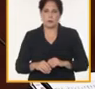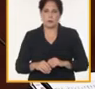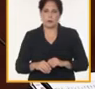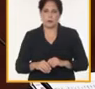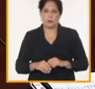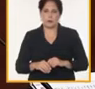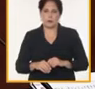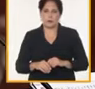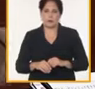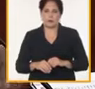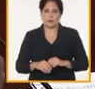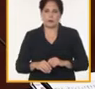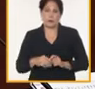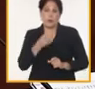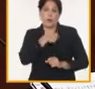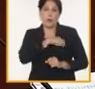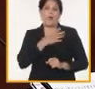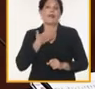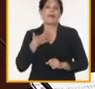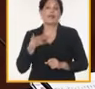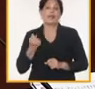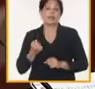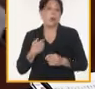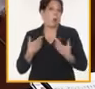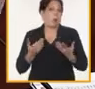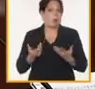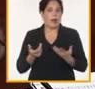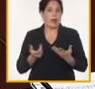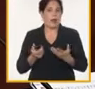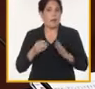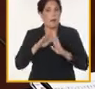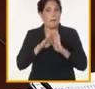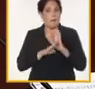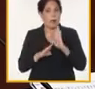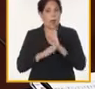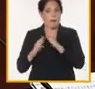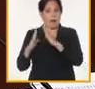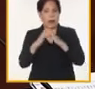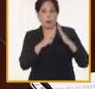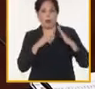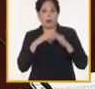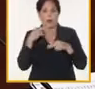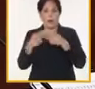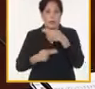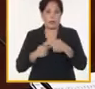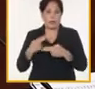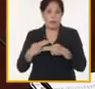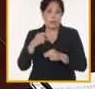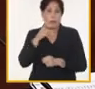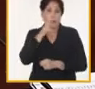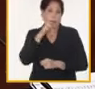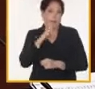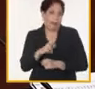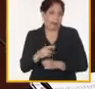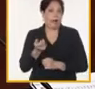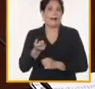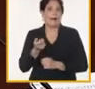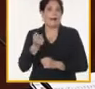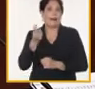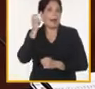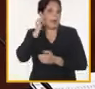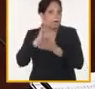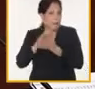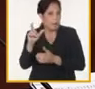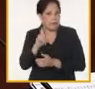moviliza a la población es los programas de cultivo popular un programa comunitario que realizamos con organizaciones de masa con los CDR la